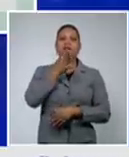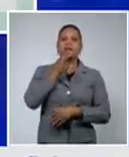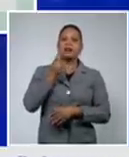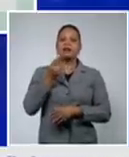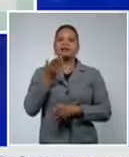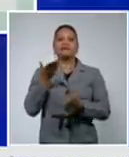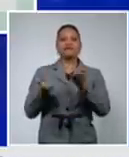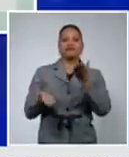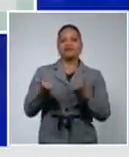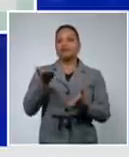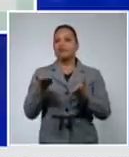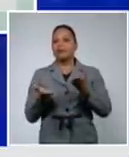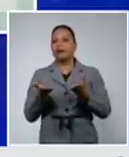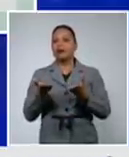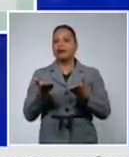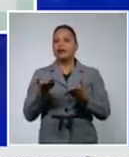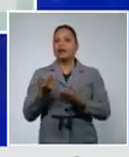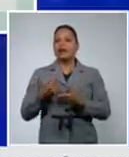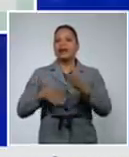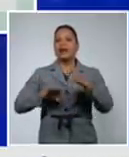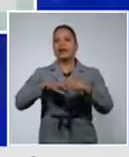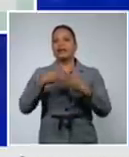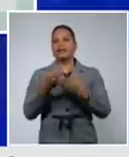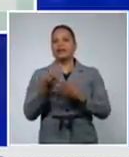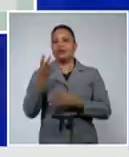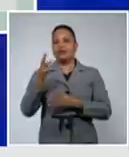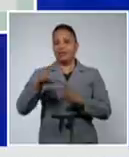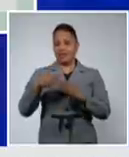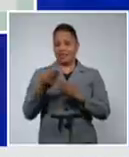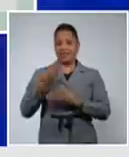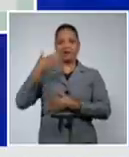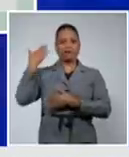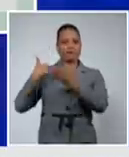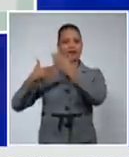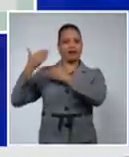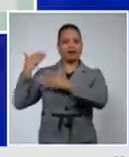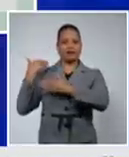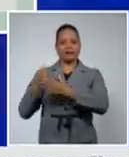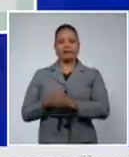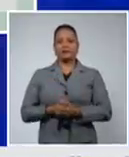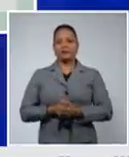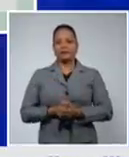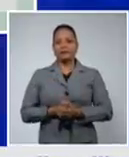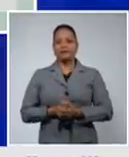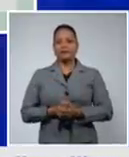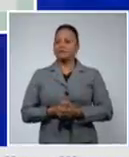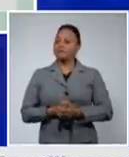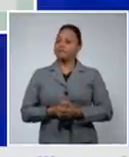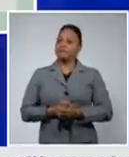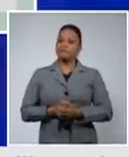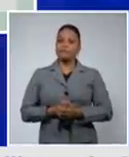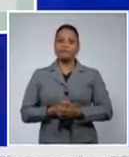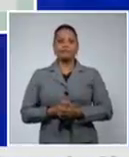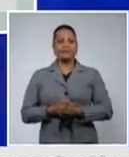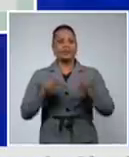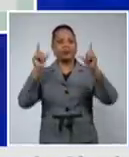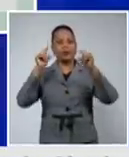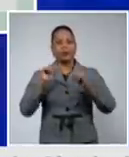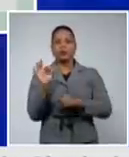que ha ocurrido en los últimos tres días, que no acaba de disminuir